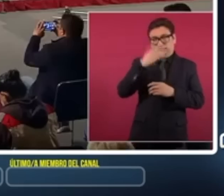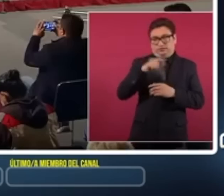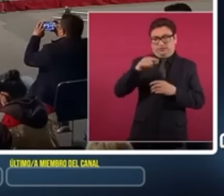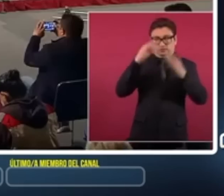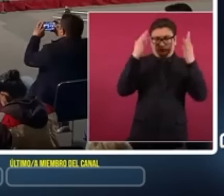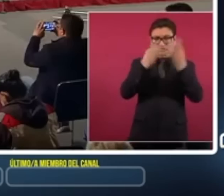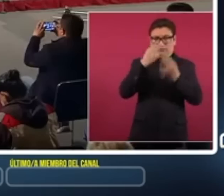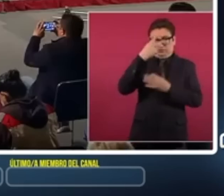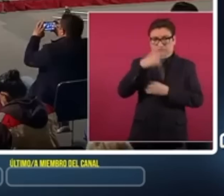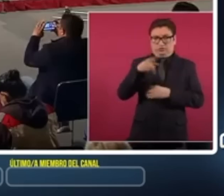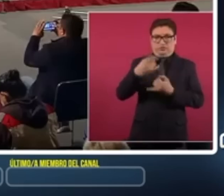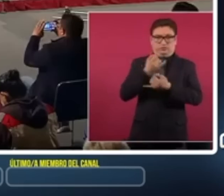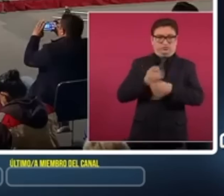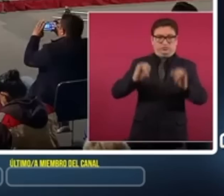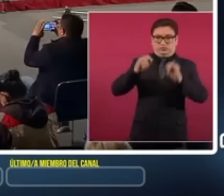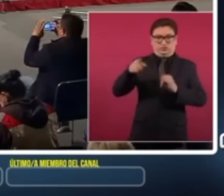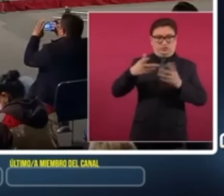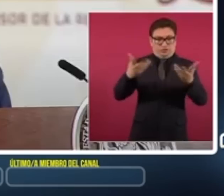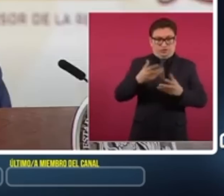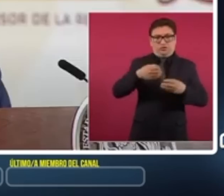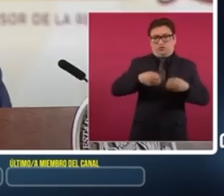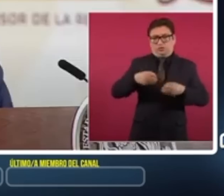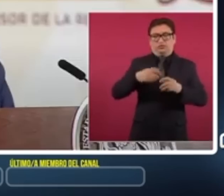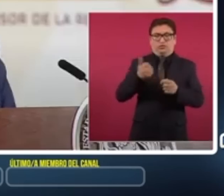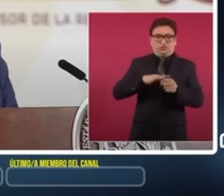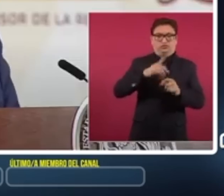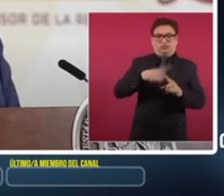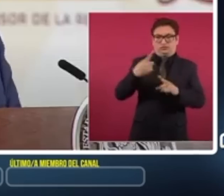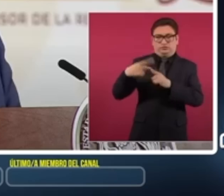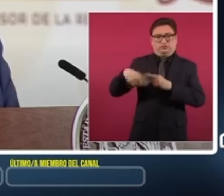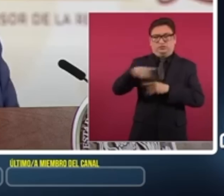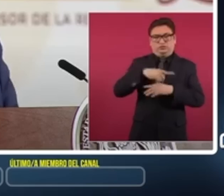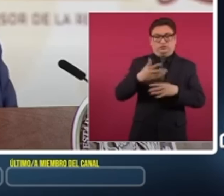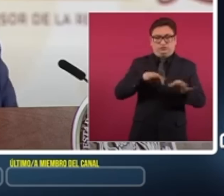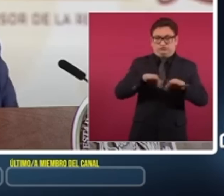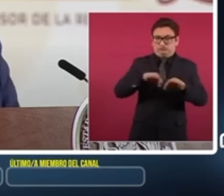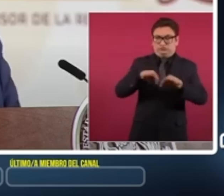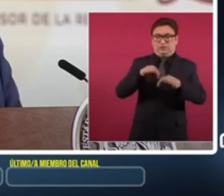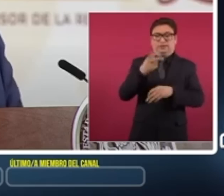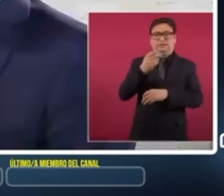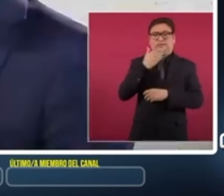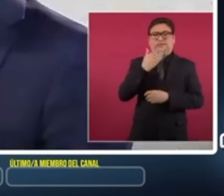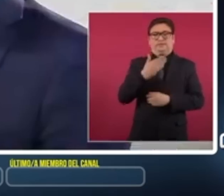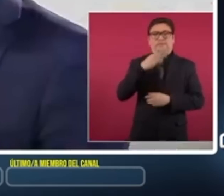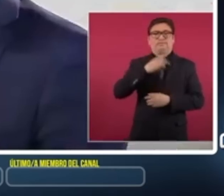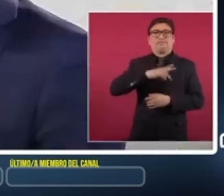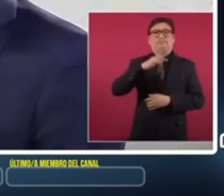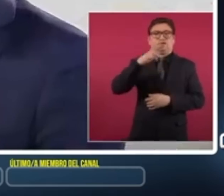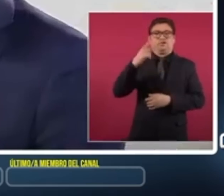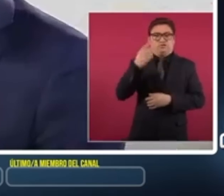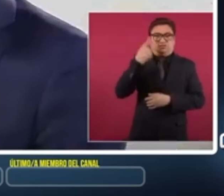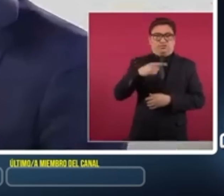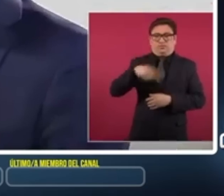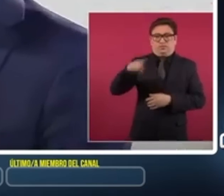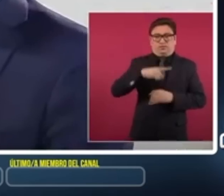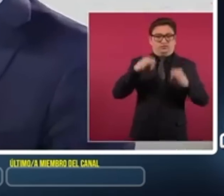cuenta con autonomía técnica, operativa, administrativa y de gestión. Y eso nos ha permitido tener mayor dinamismo con